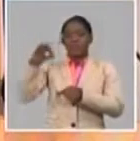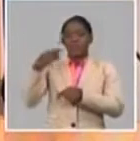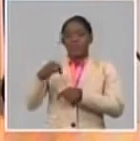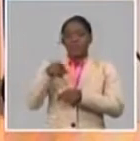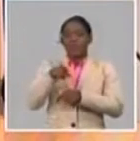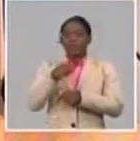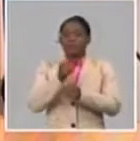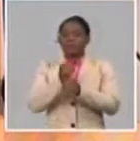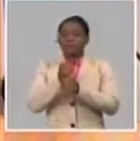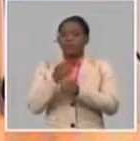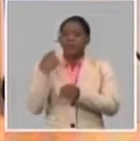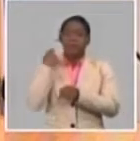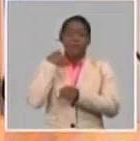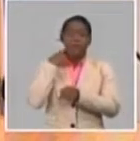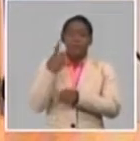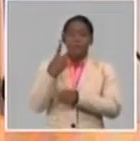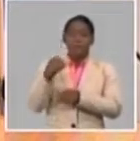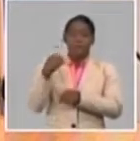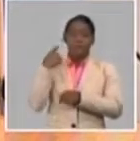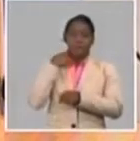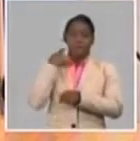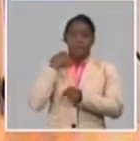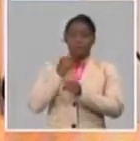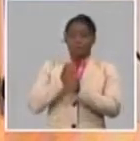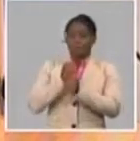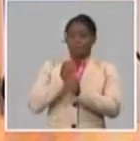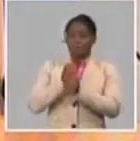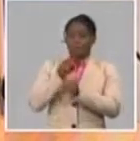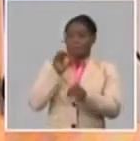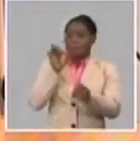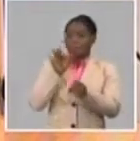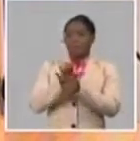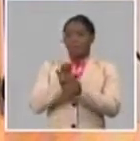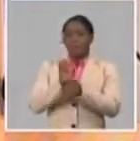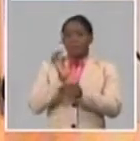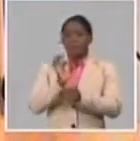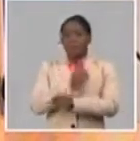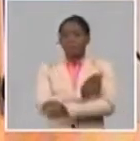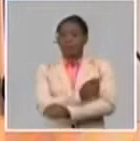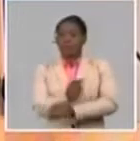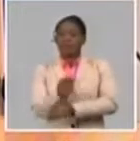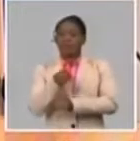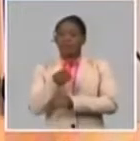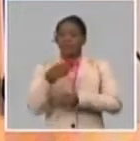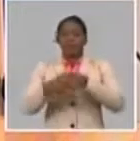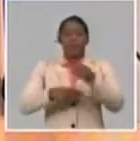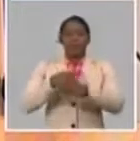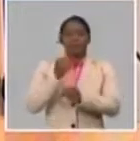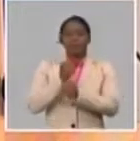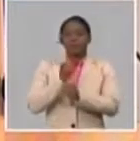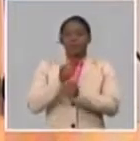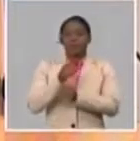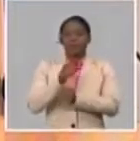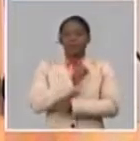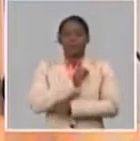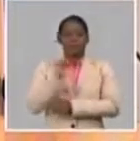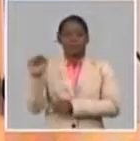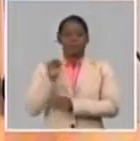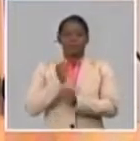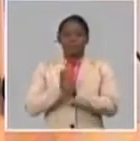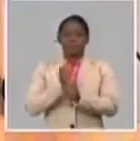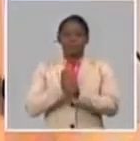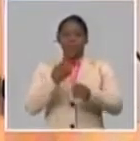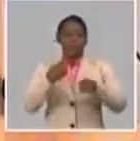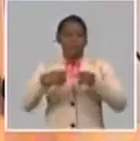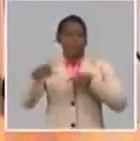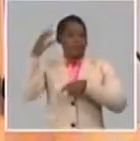de 20 años, que recuerdo cuando empezó a a estos cursos de capacitación, él no pensaba que iba a hacerlo, digo, con todo derecho un héroe nacional, de Amayanti, una